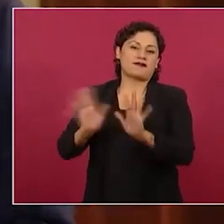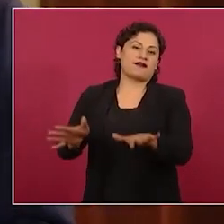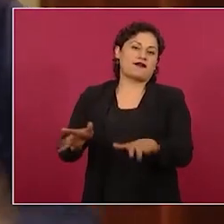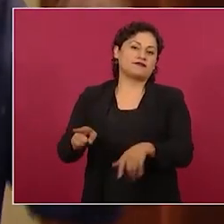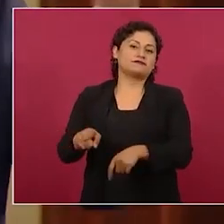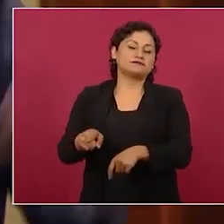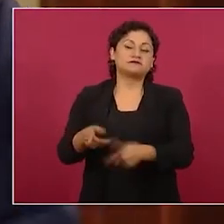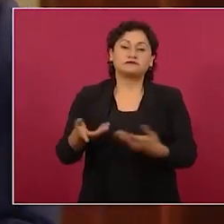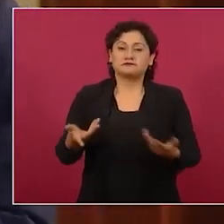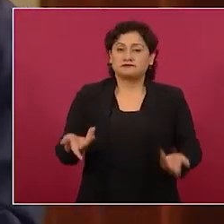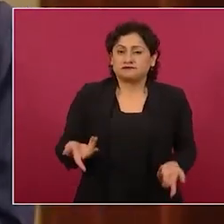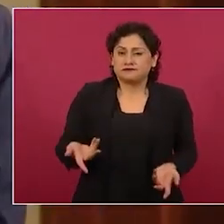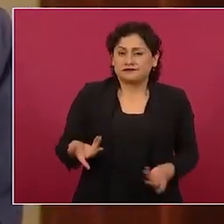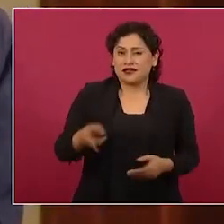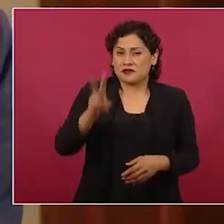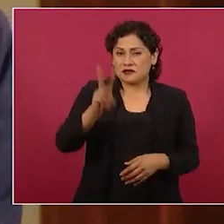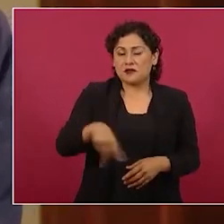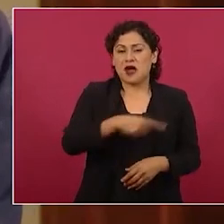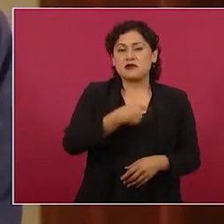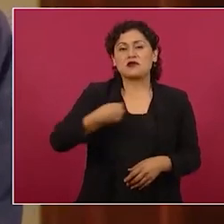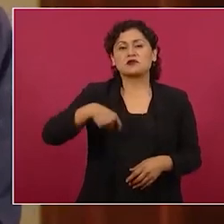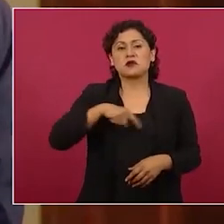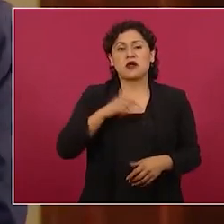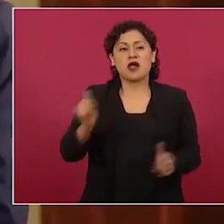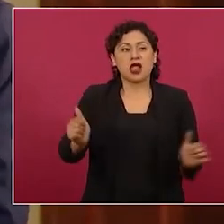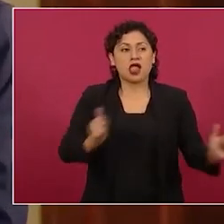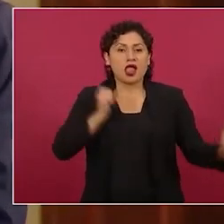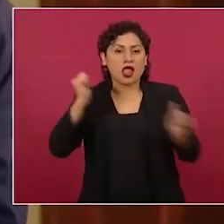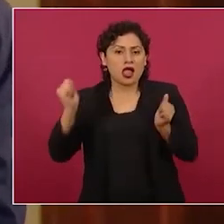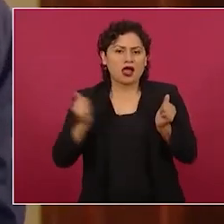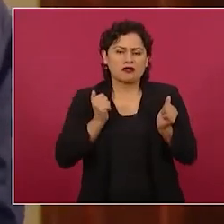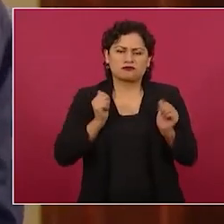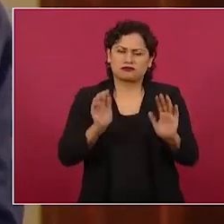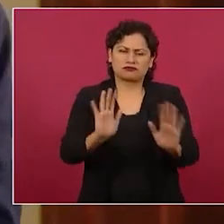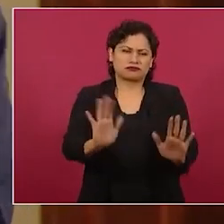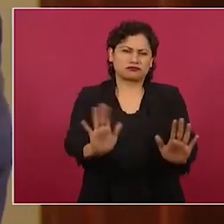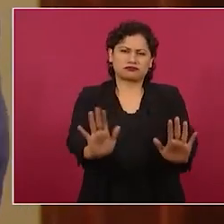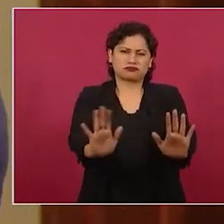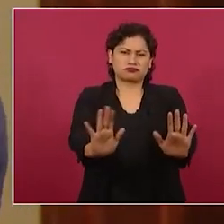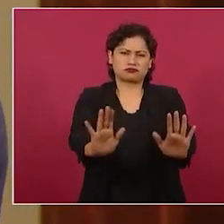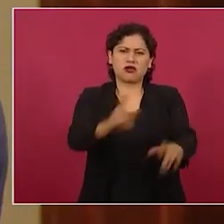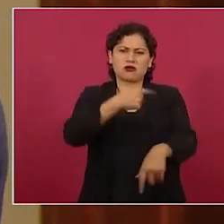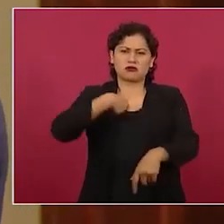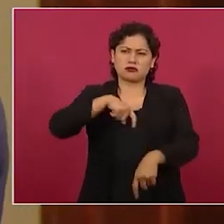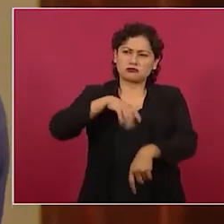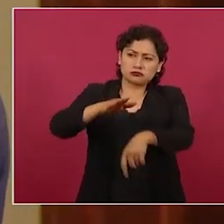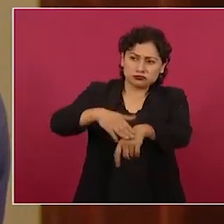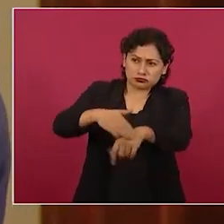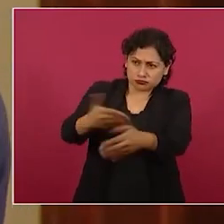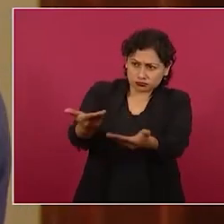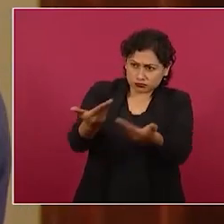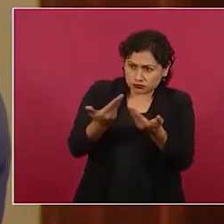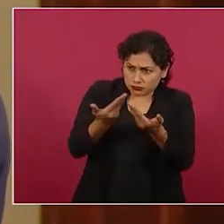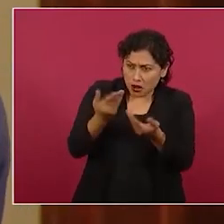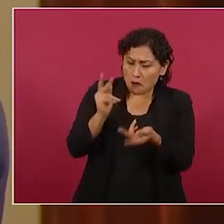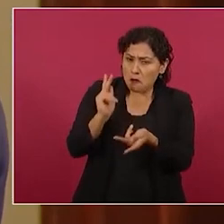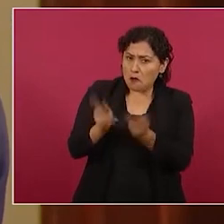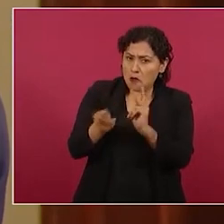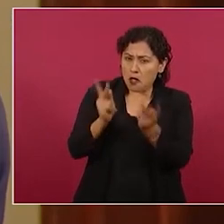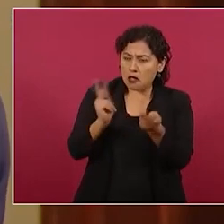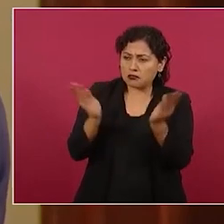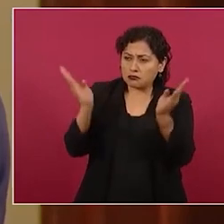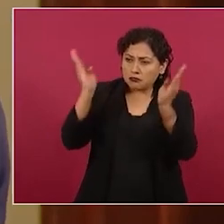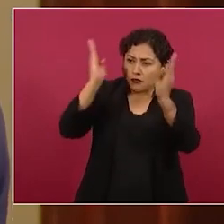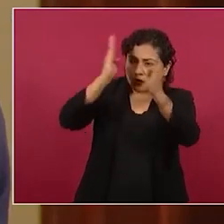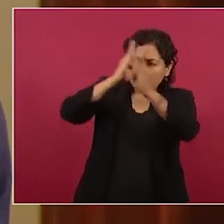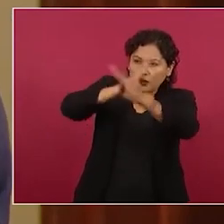de manera arbitraria nos estamos llamando a un diálogo para buscar